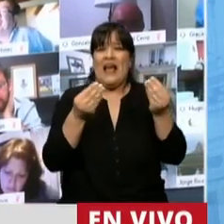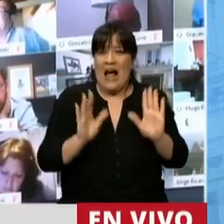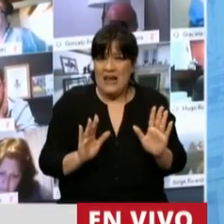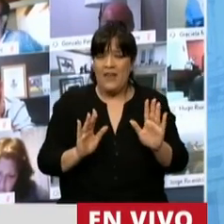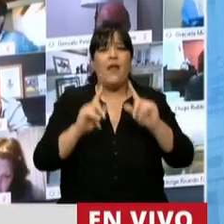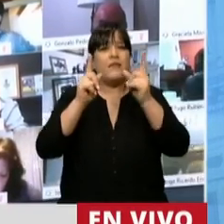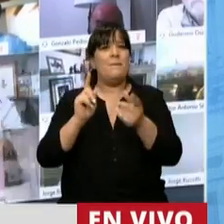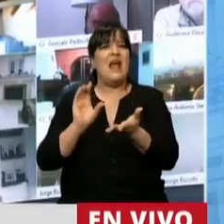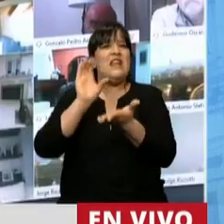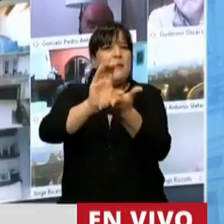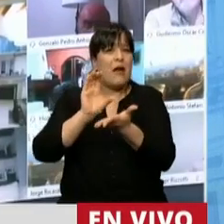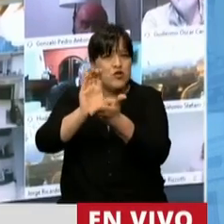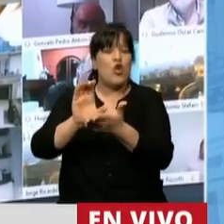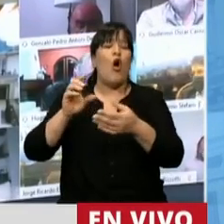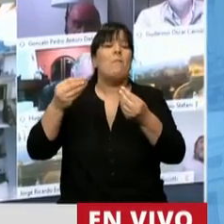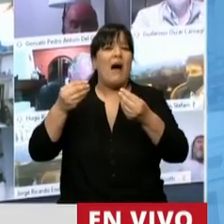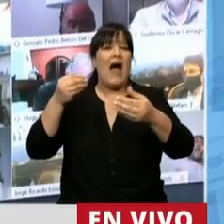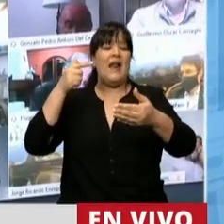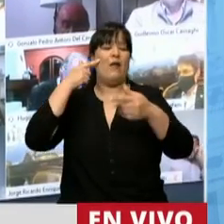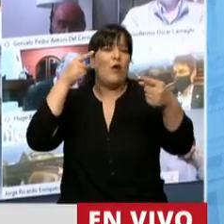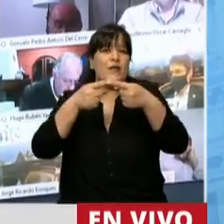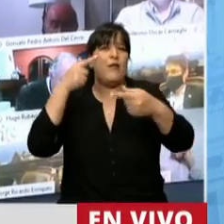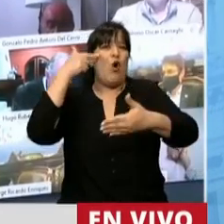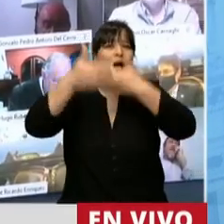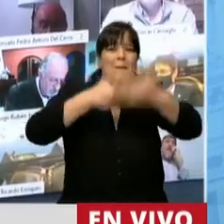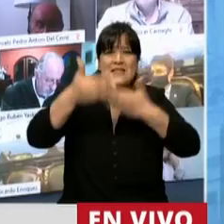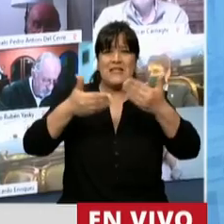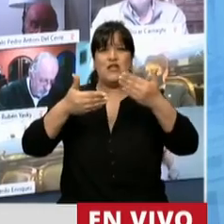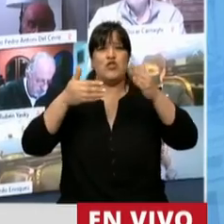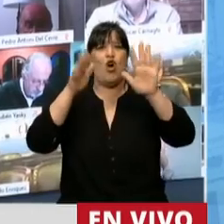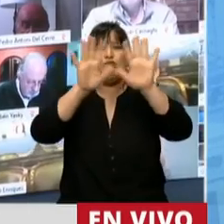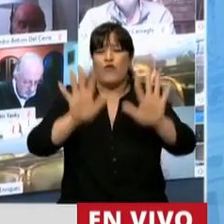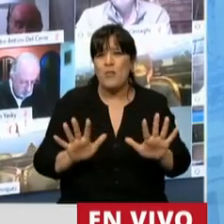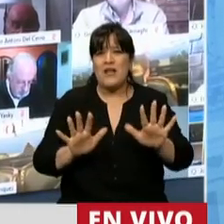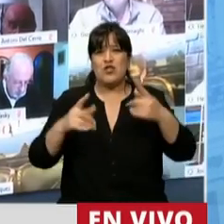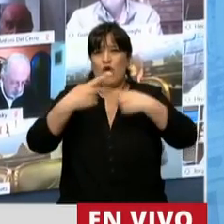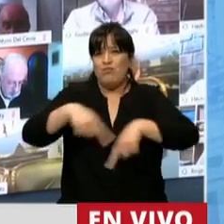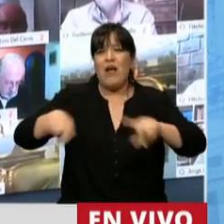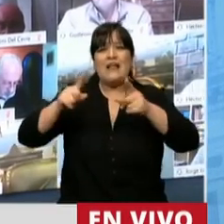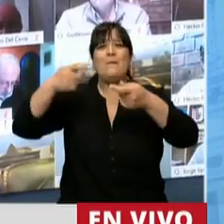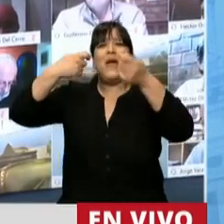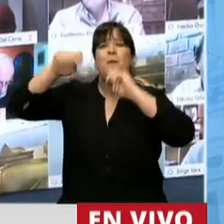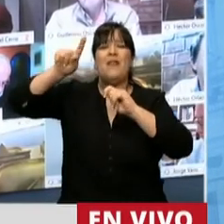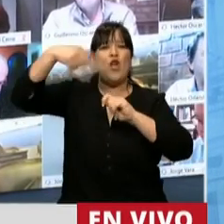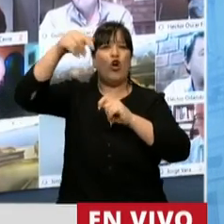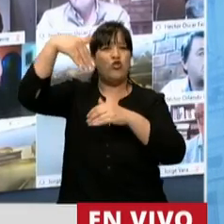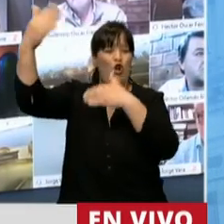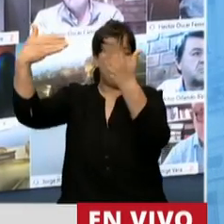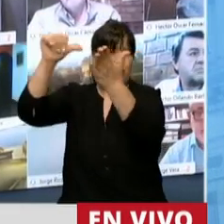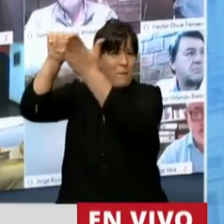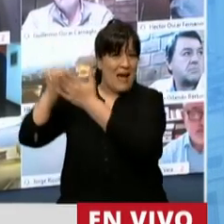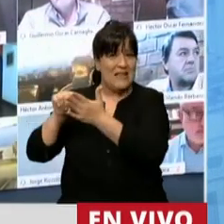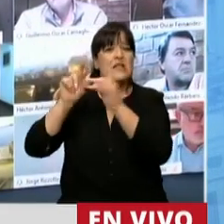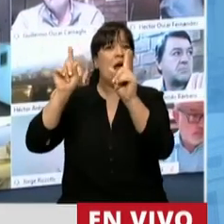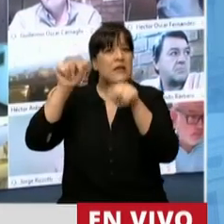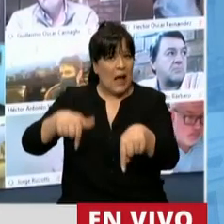relación de inversiones en capacitación en investigación y desarrollo acreditar exportaciones de bienes y servicios aquí también